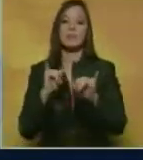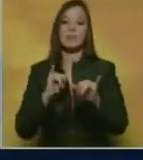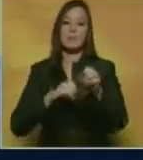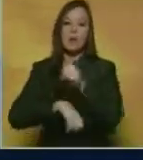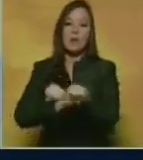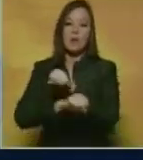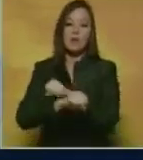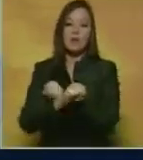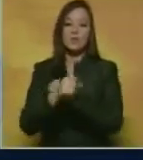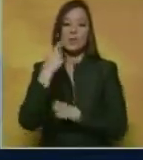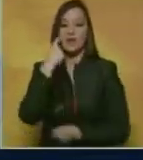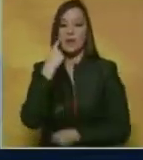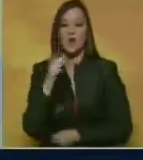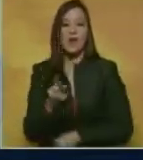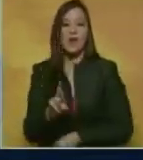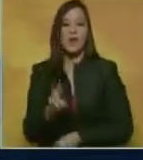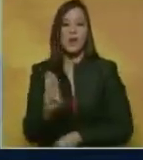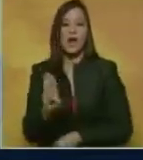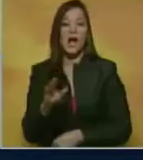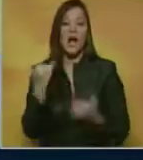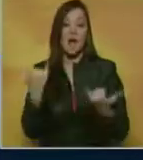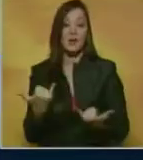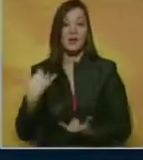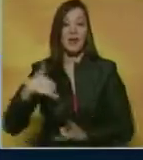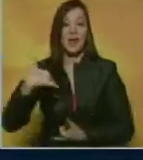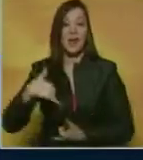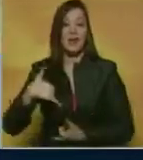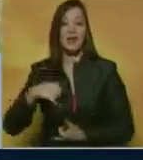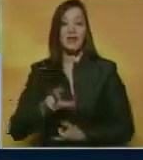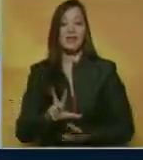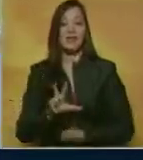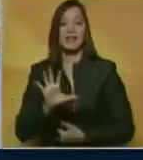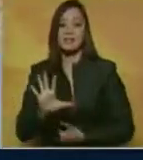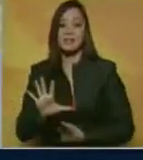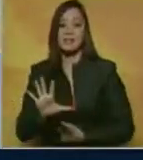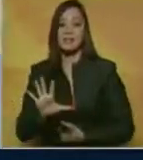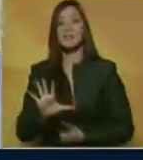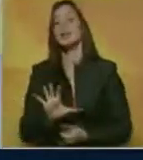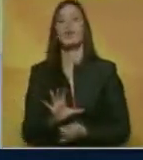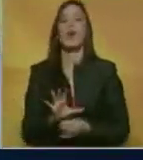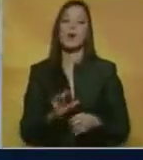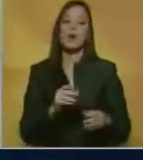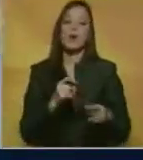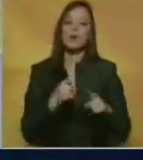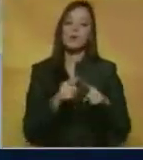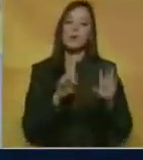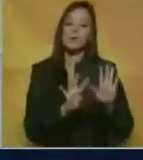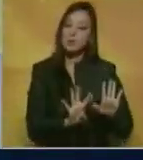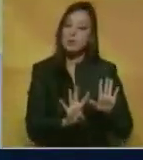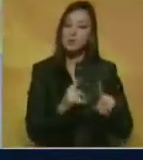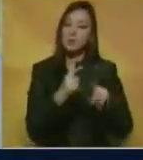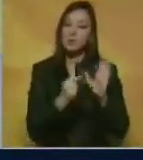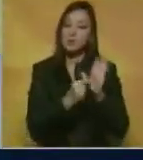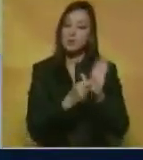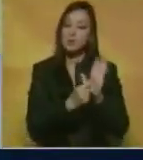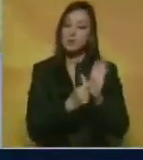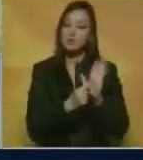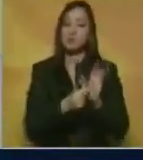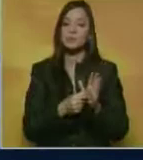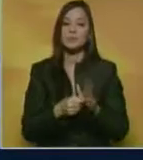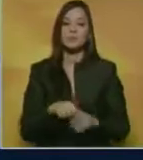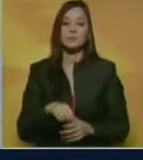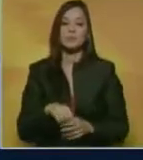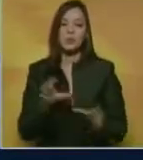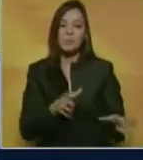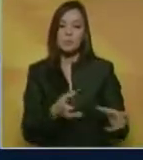Mundial del Rugby porque a esta hora Argentina derrota a Georgia 35 a 9 en casi 60 minutos de partido contrais de Nicolás